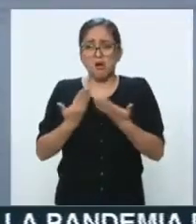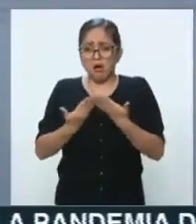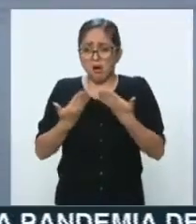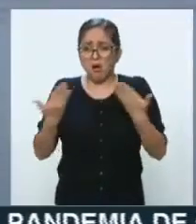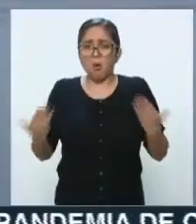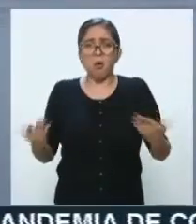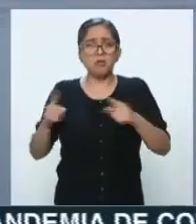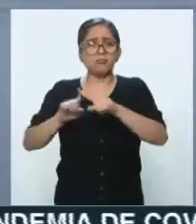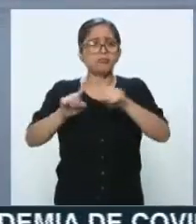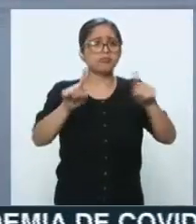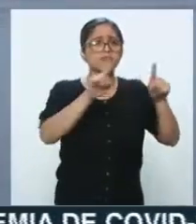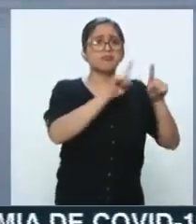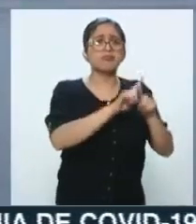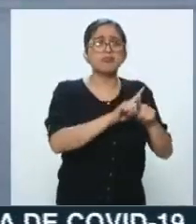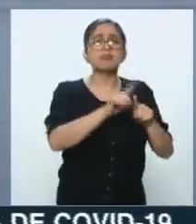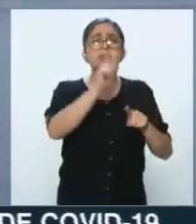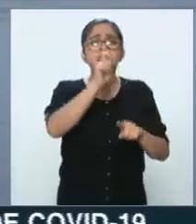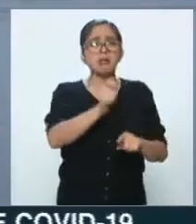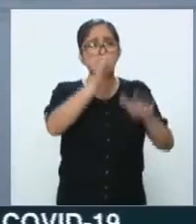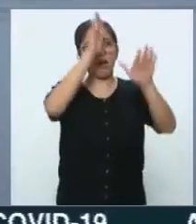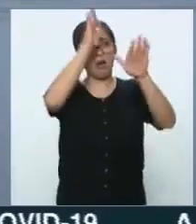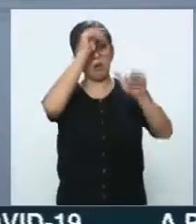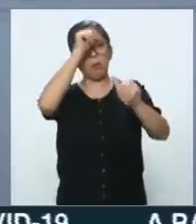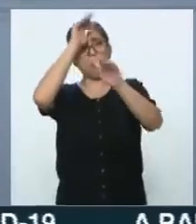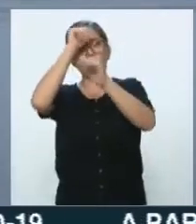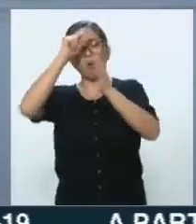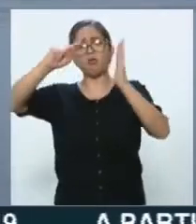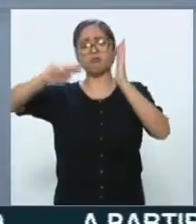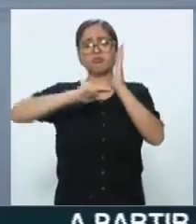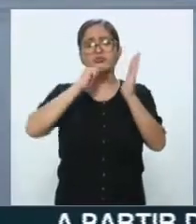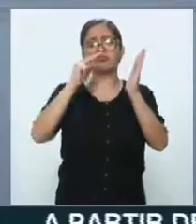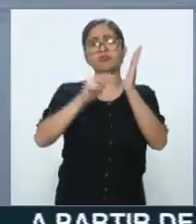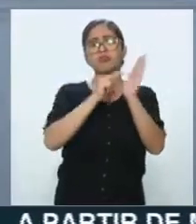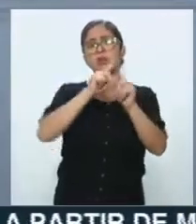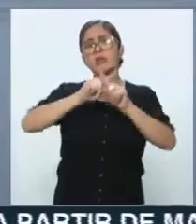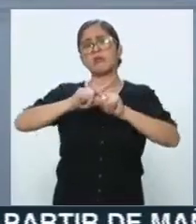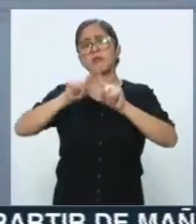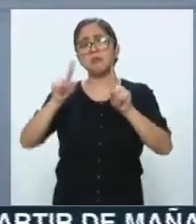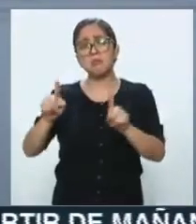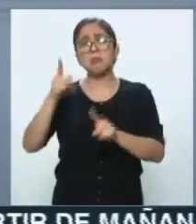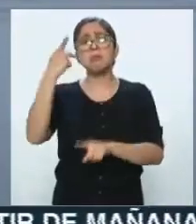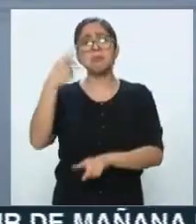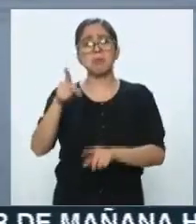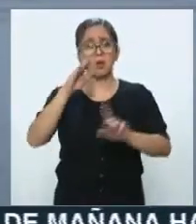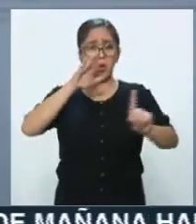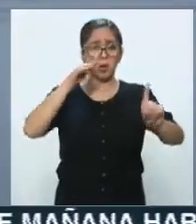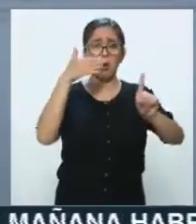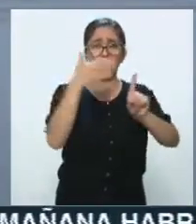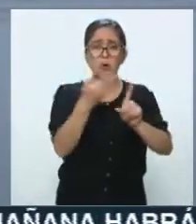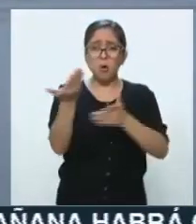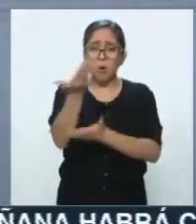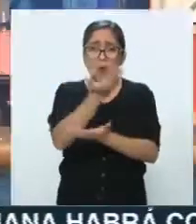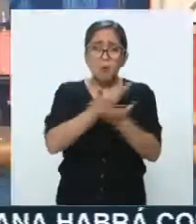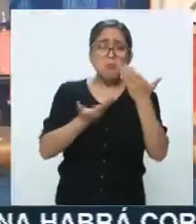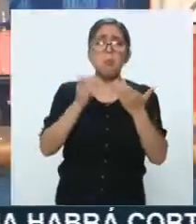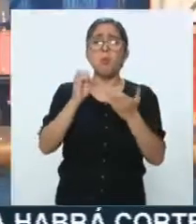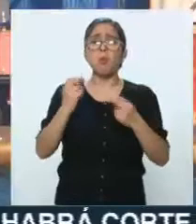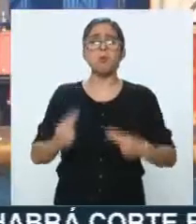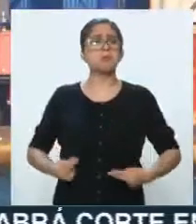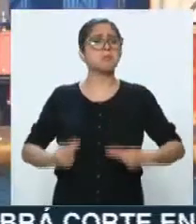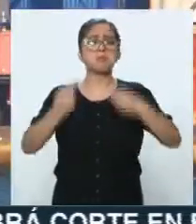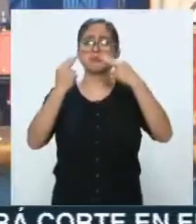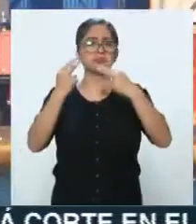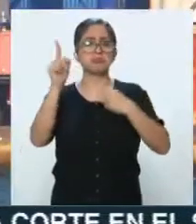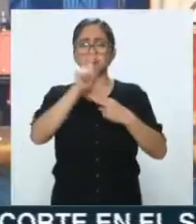Son tratados diferentes con propósitos no sólo determinados por el comercio, por el negocio. La